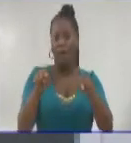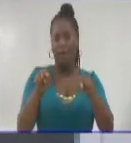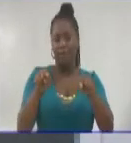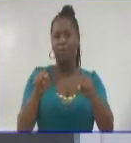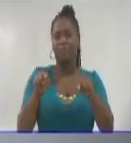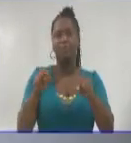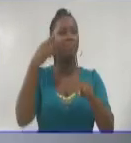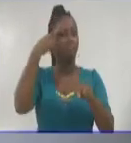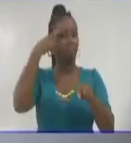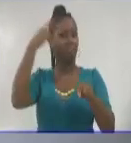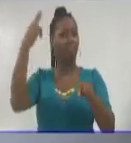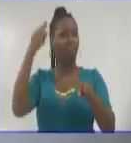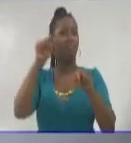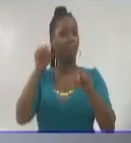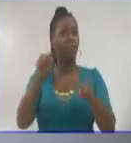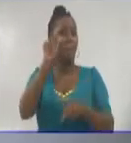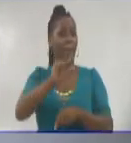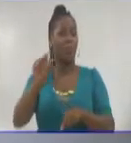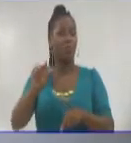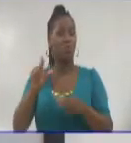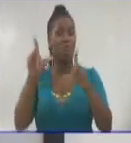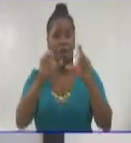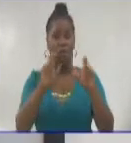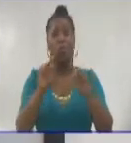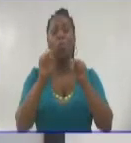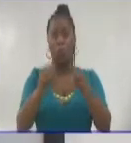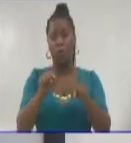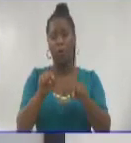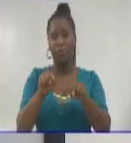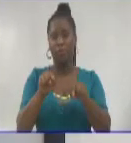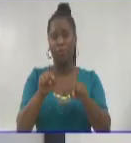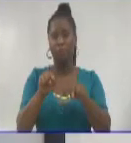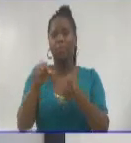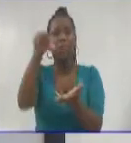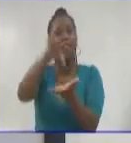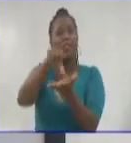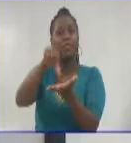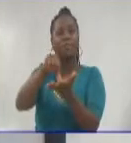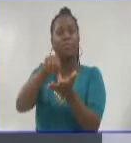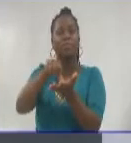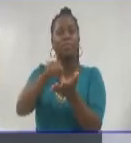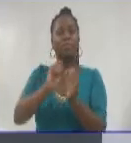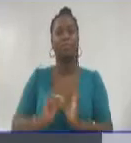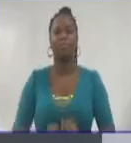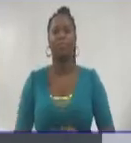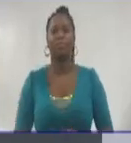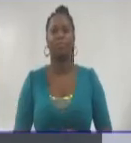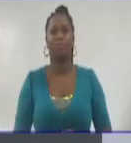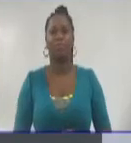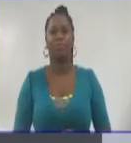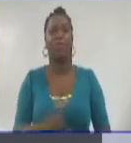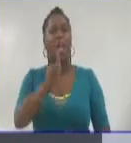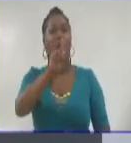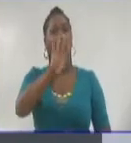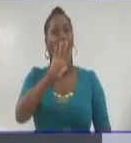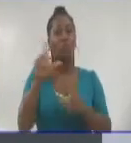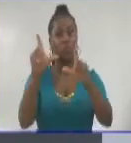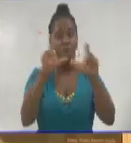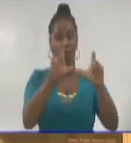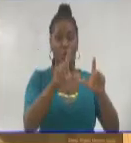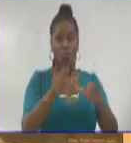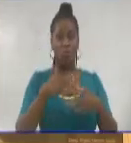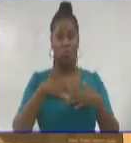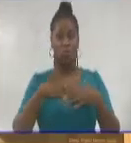del artista visual Rogelio Martínez Zapata, exhibidas en la céntrica galería Antón Morales. 14 piezas componen la